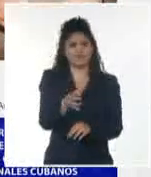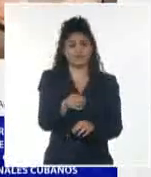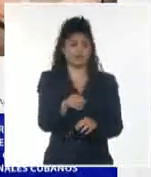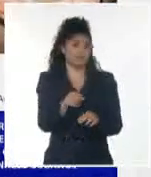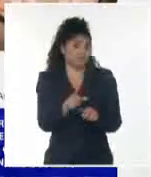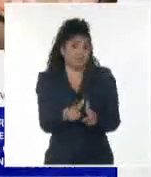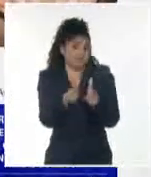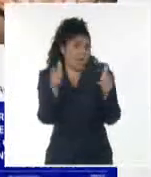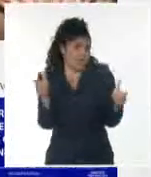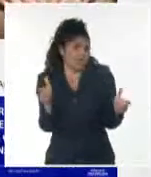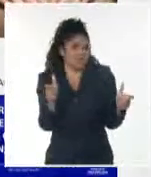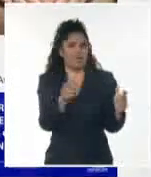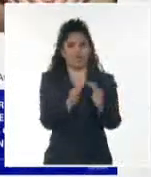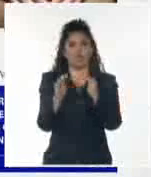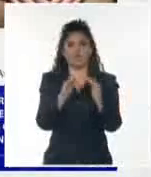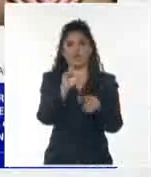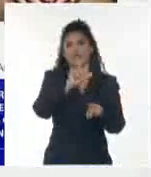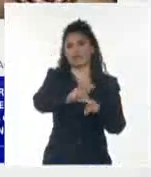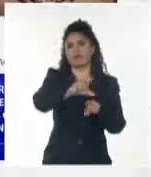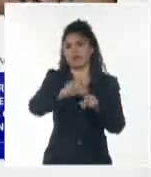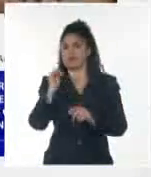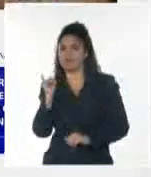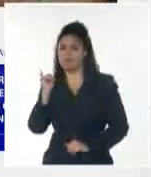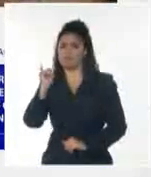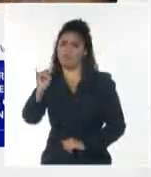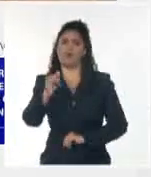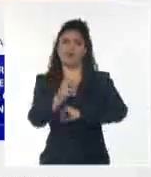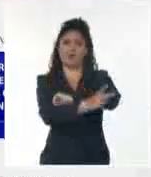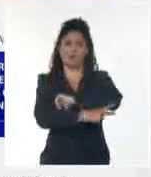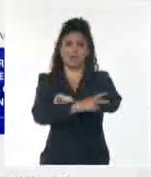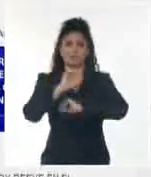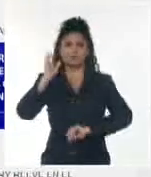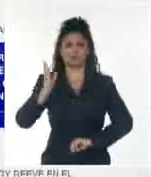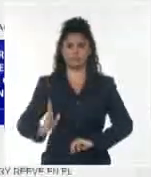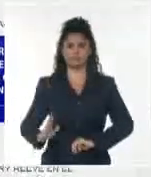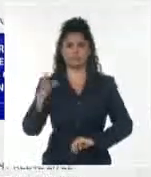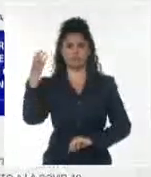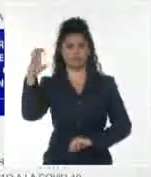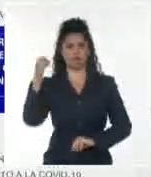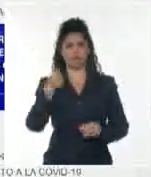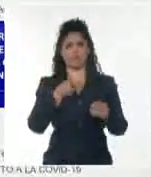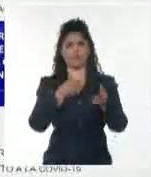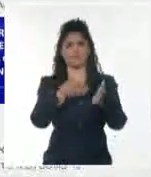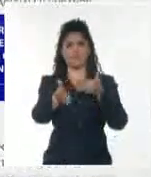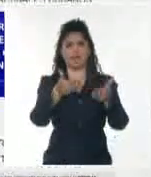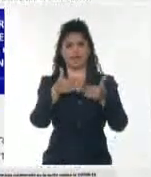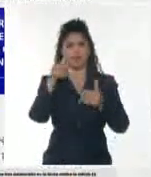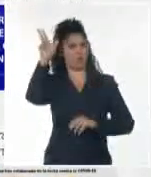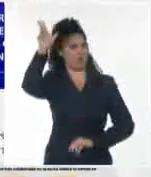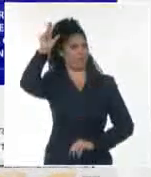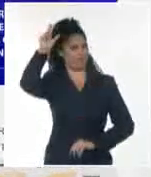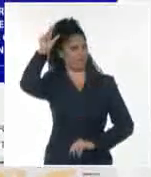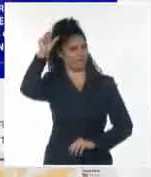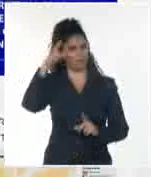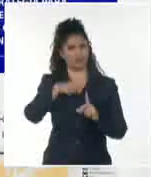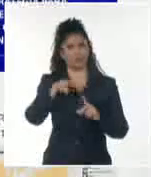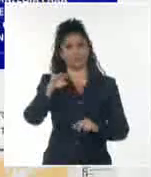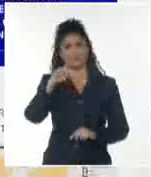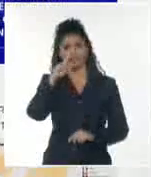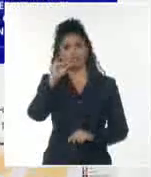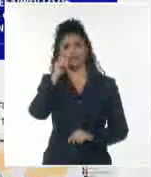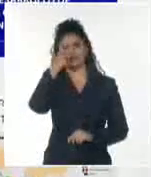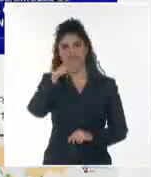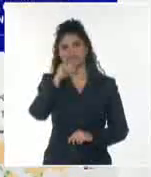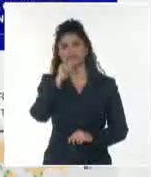urbanas de Brasil, Colombia, Ecuador, Guayana Francesa, Panamá, Perú y Trinidad y Tobago. En lo que va de años se ha